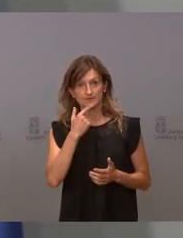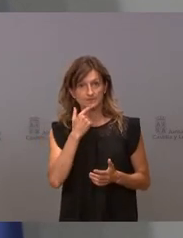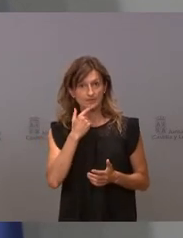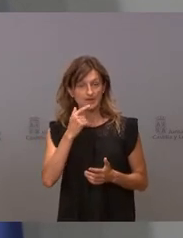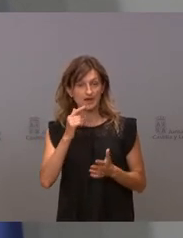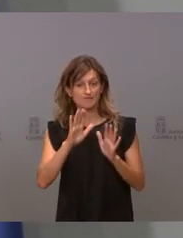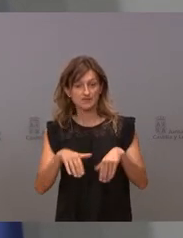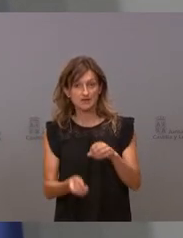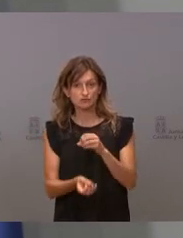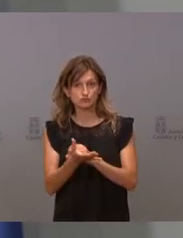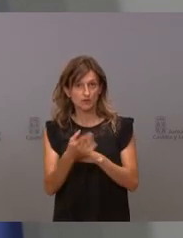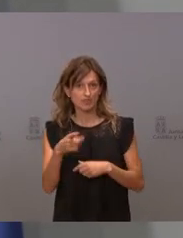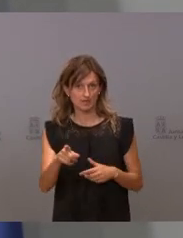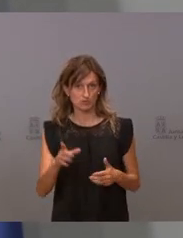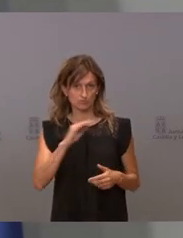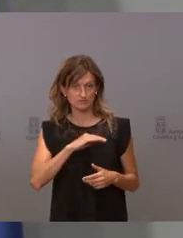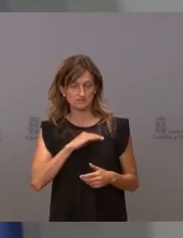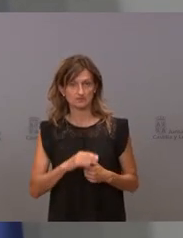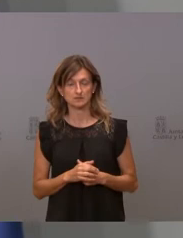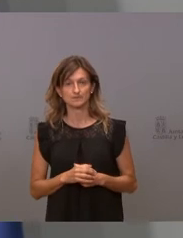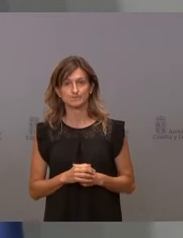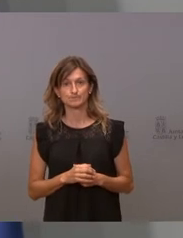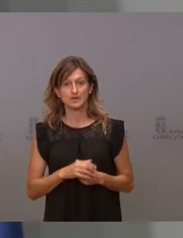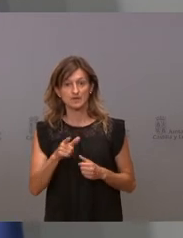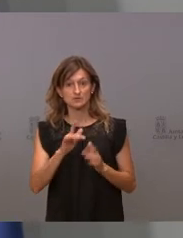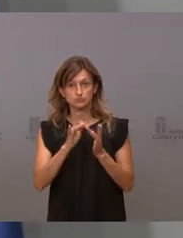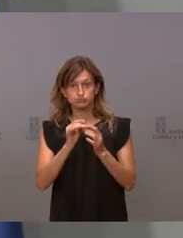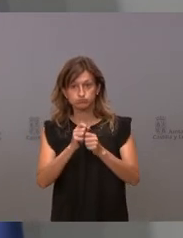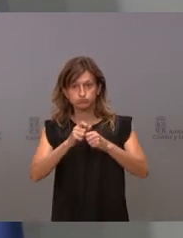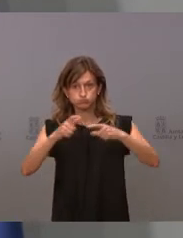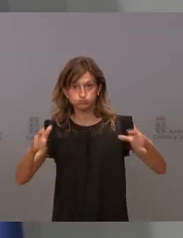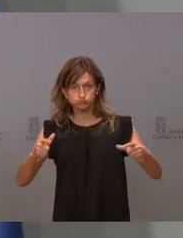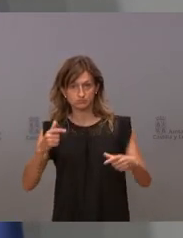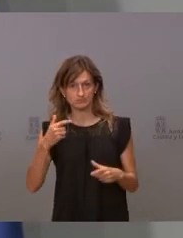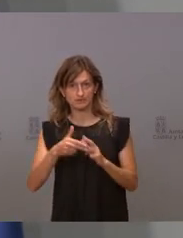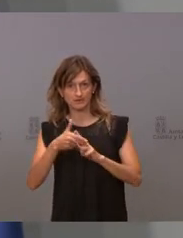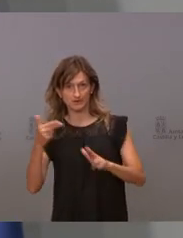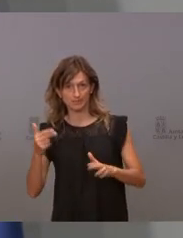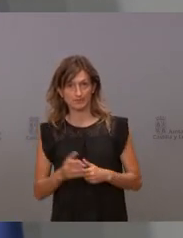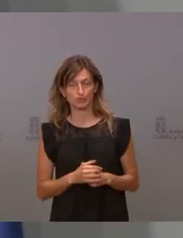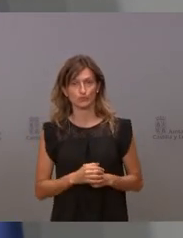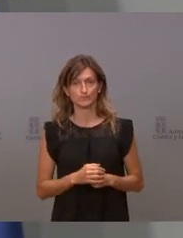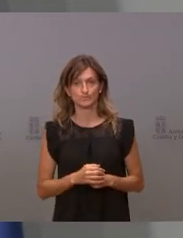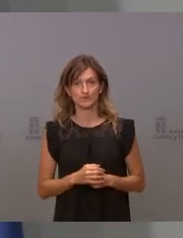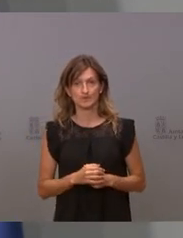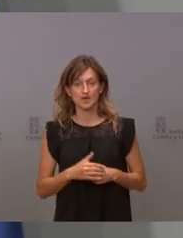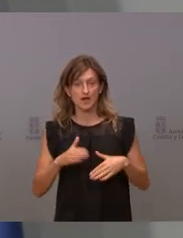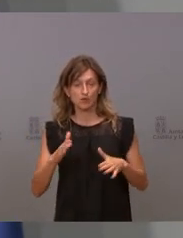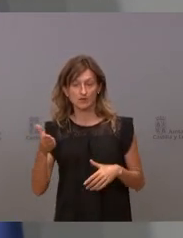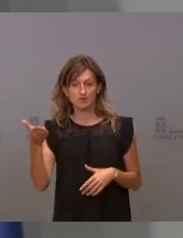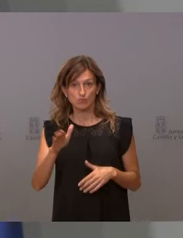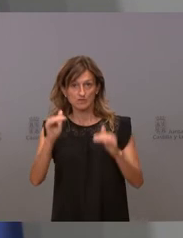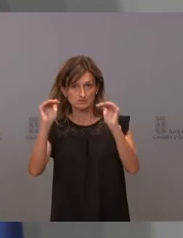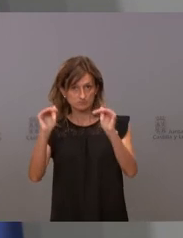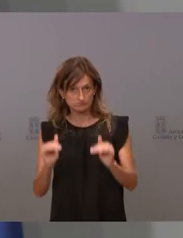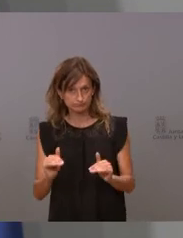generan mucho daño. Esto es mucho más transmisible en este momento que la gripe, por ejemplo, y aunque la letalidad ha bajado, ha